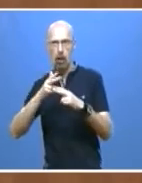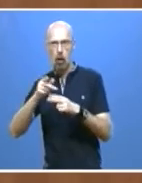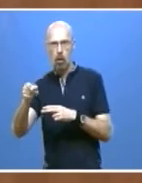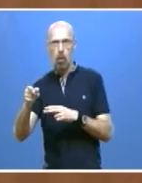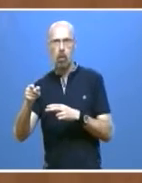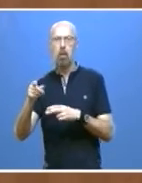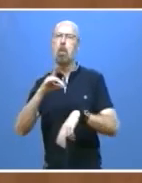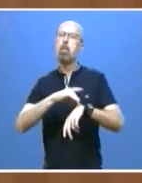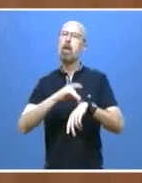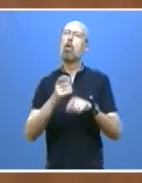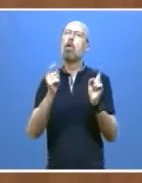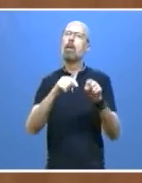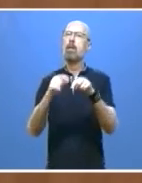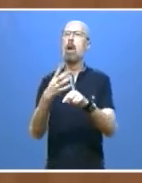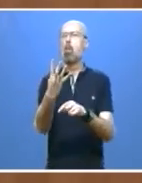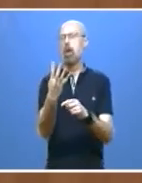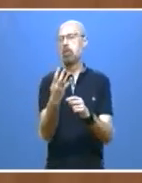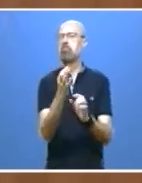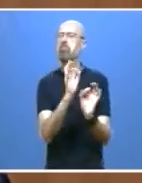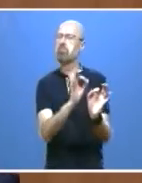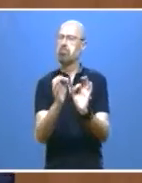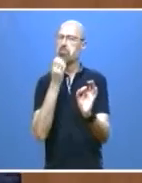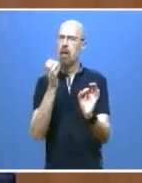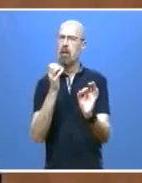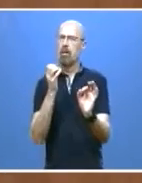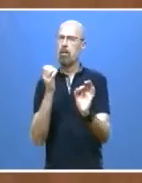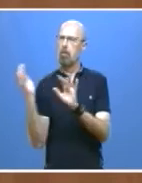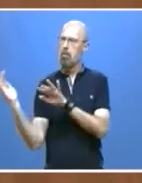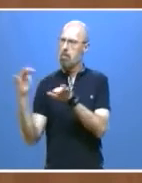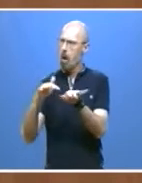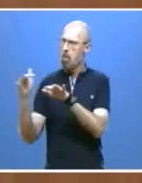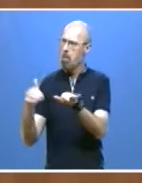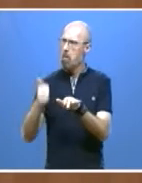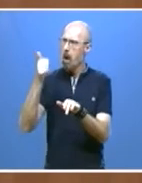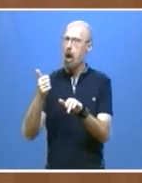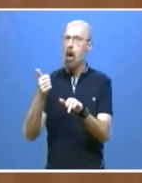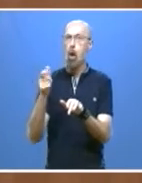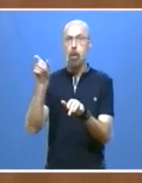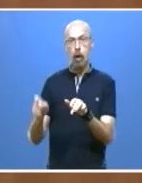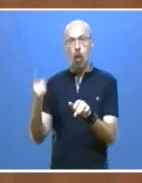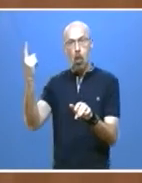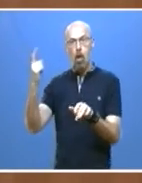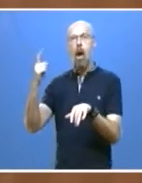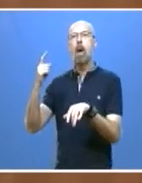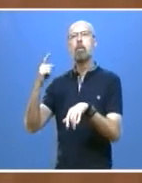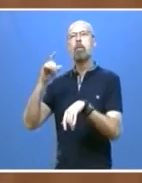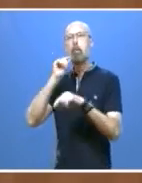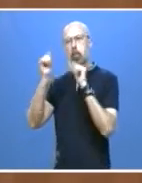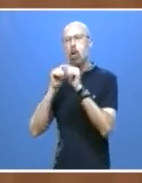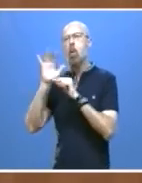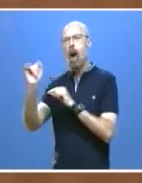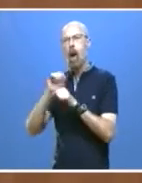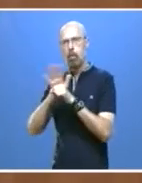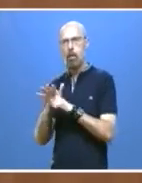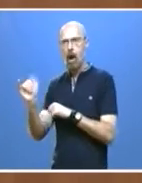y se presentaron varias más. Una de ellas dio positivo. La imprudencia puso en riesgo